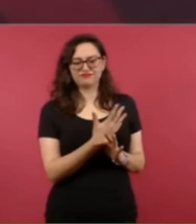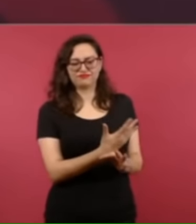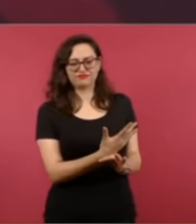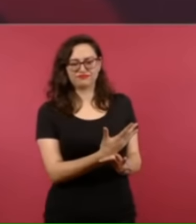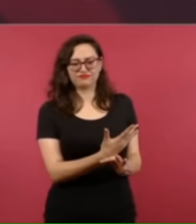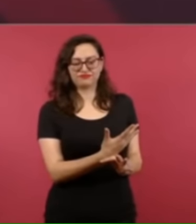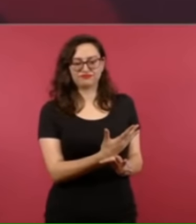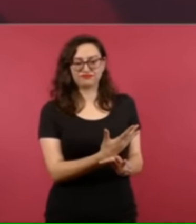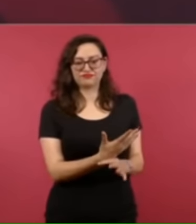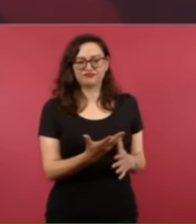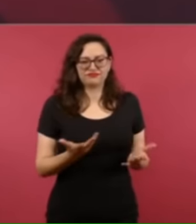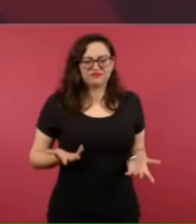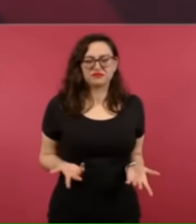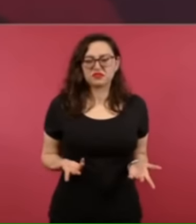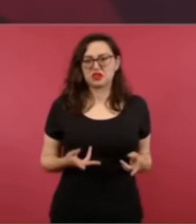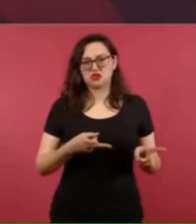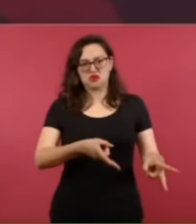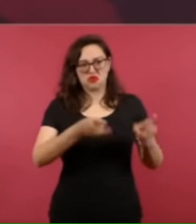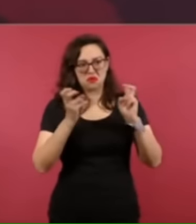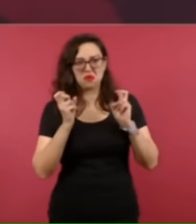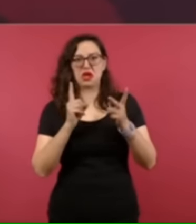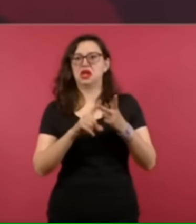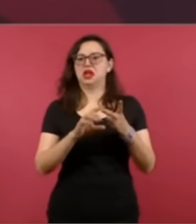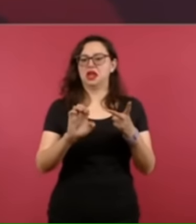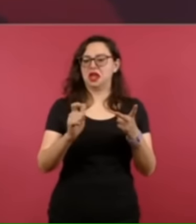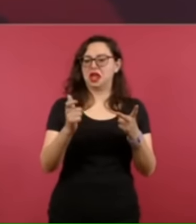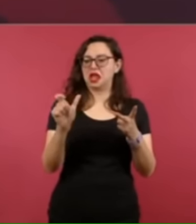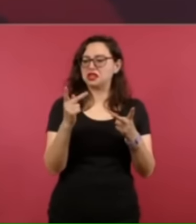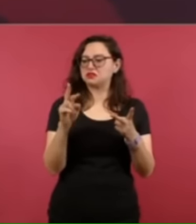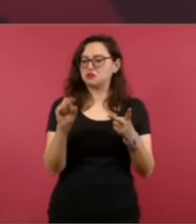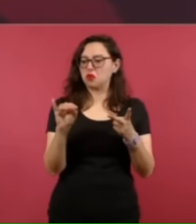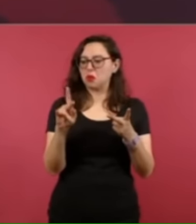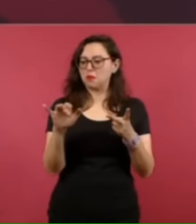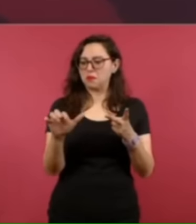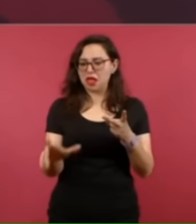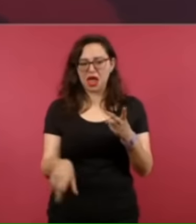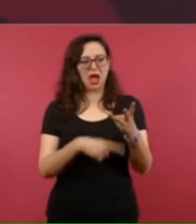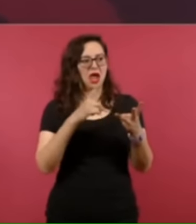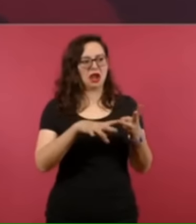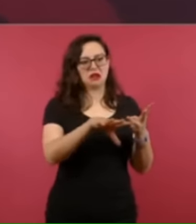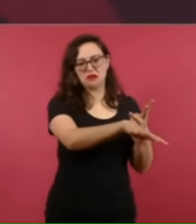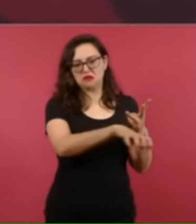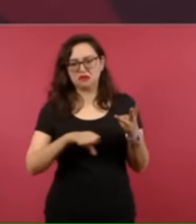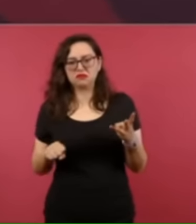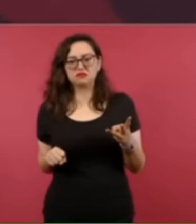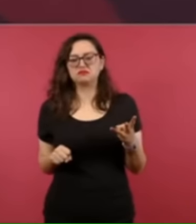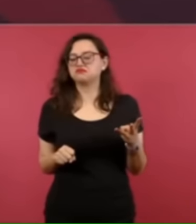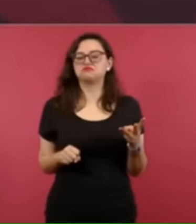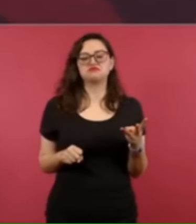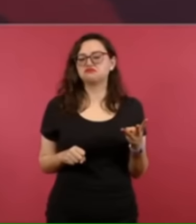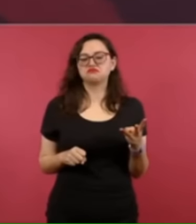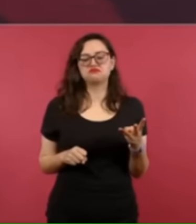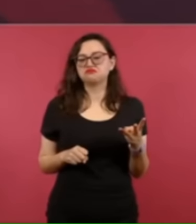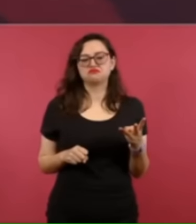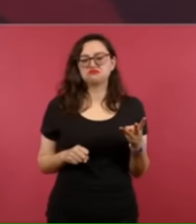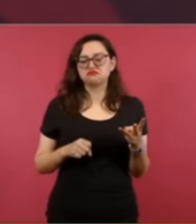expropiarlas o a confiscarlas. Pues, nada de eso, nada de eso. Al